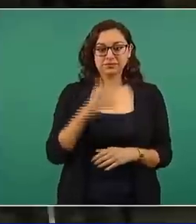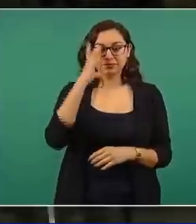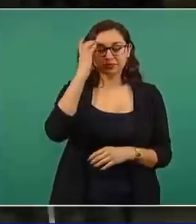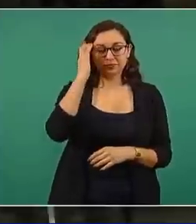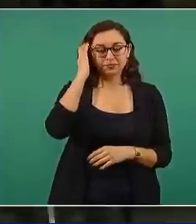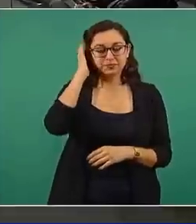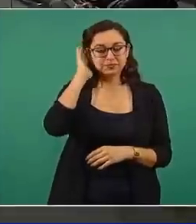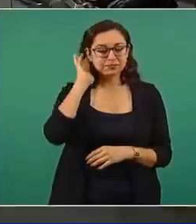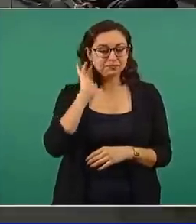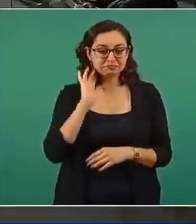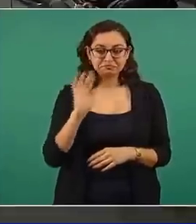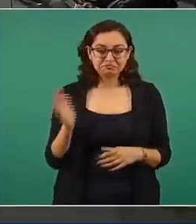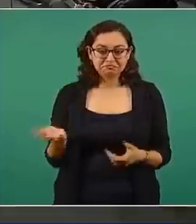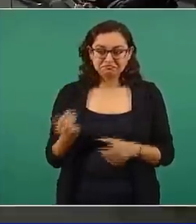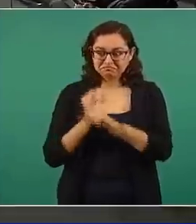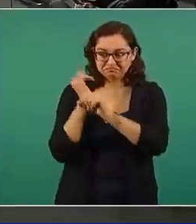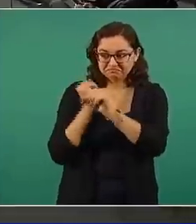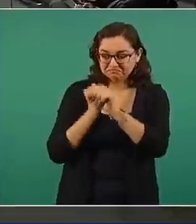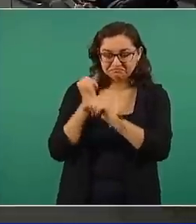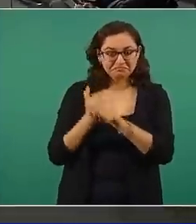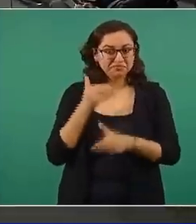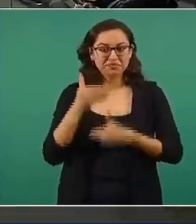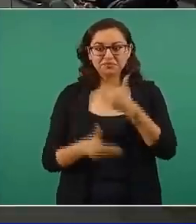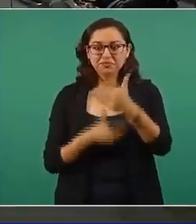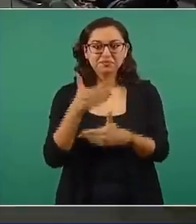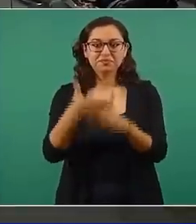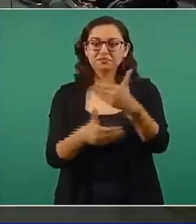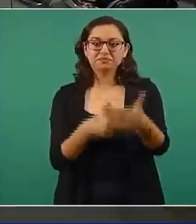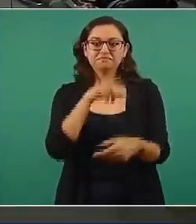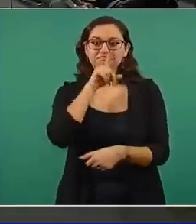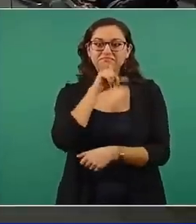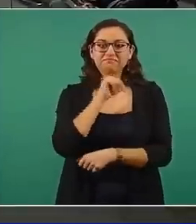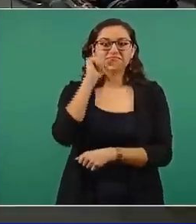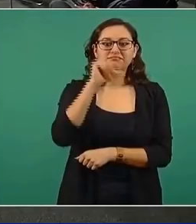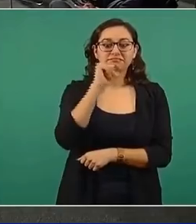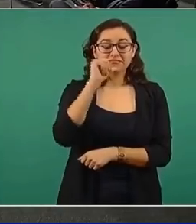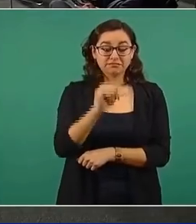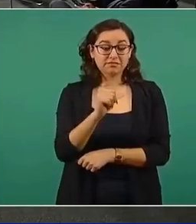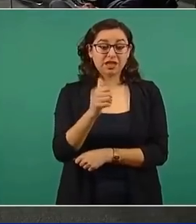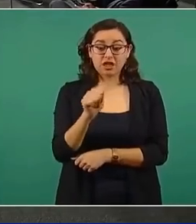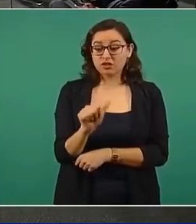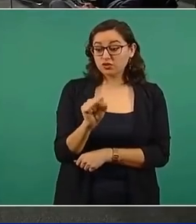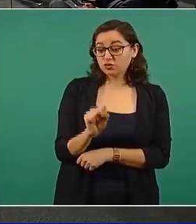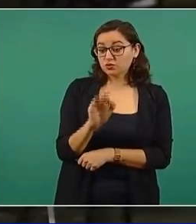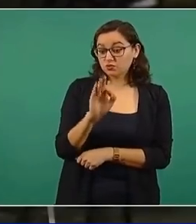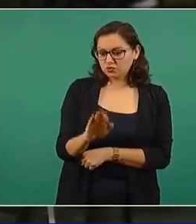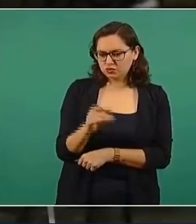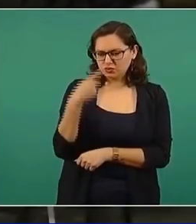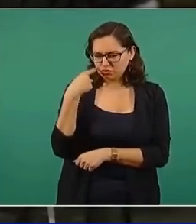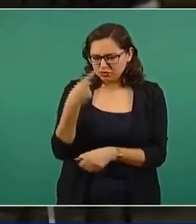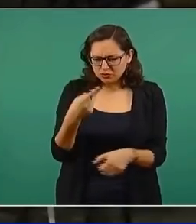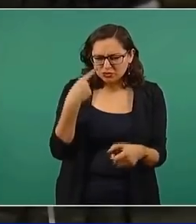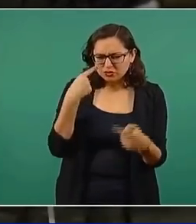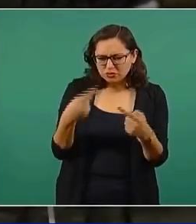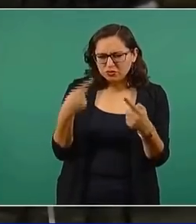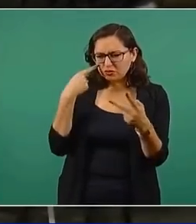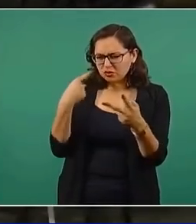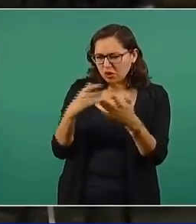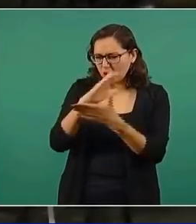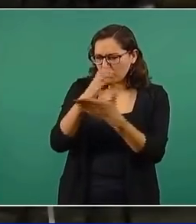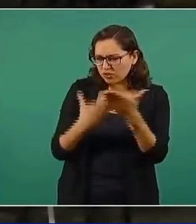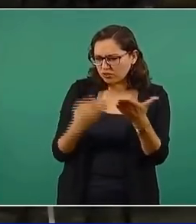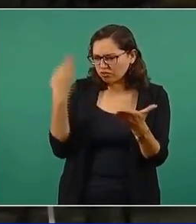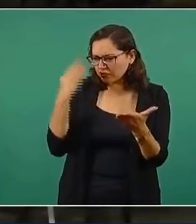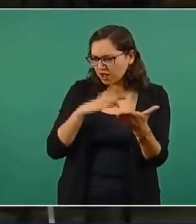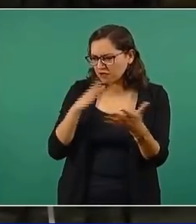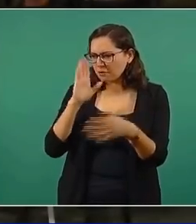las investigaciones no avanzan. No obstante que, bueno, hay señalamientos de la Auditoría Superior de la Federación por estos contratos que le comento, pero